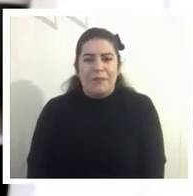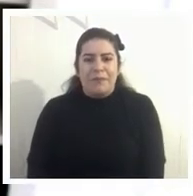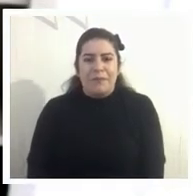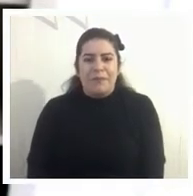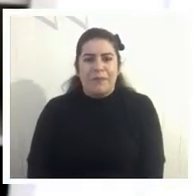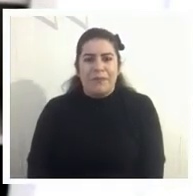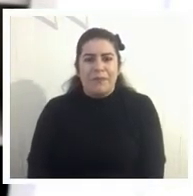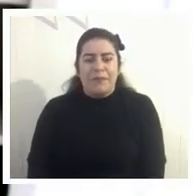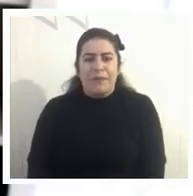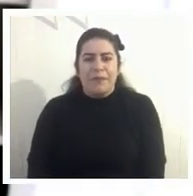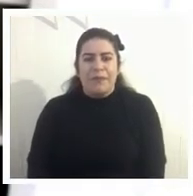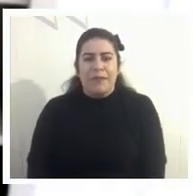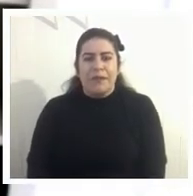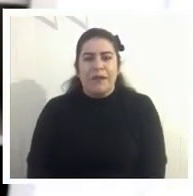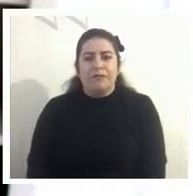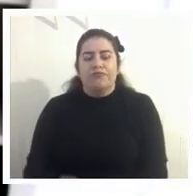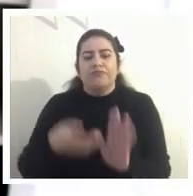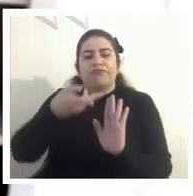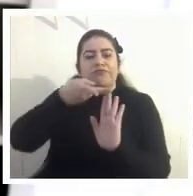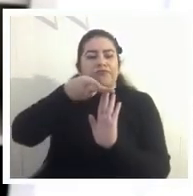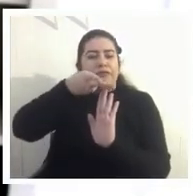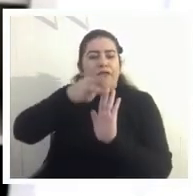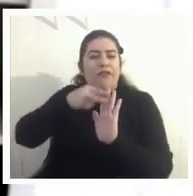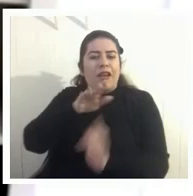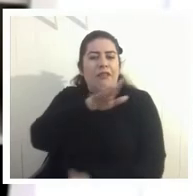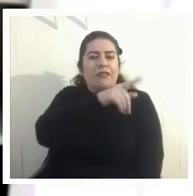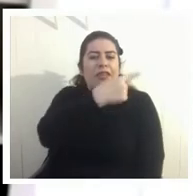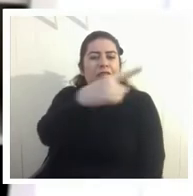independiente de lo variado de nuestros contextos